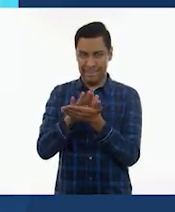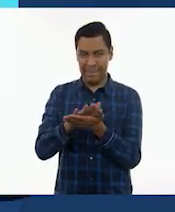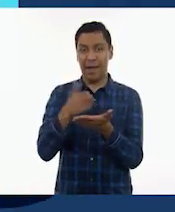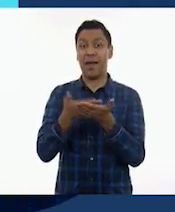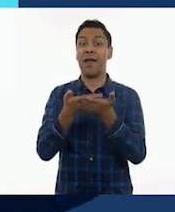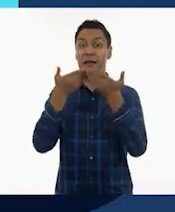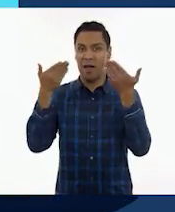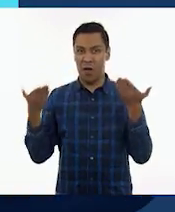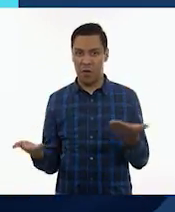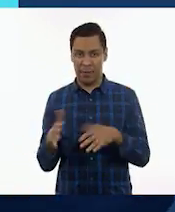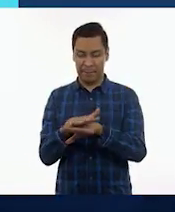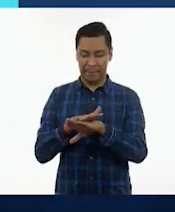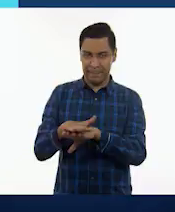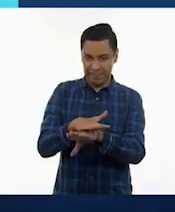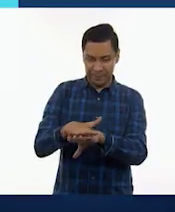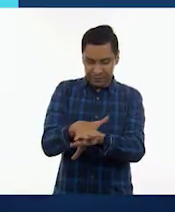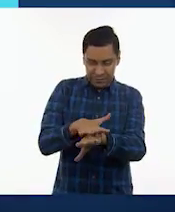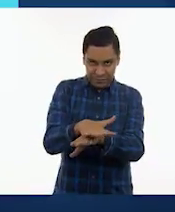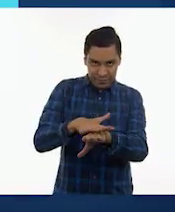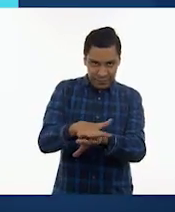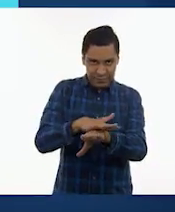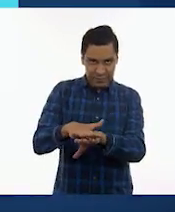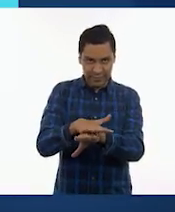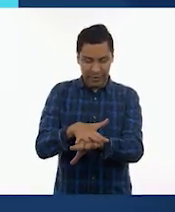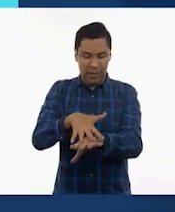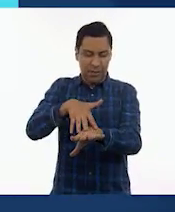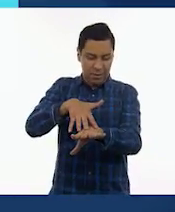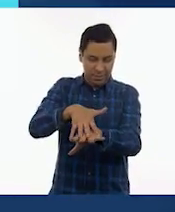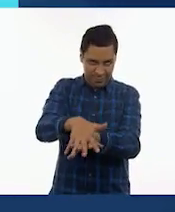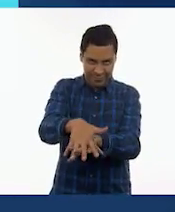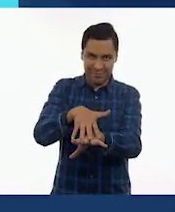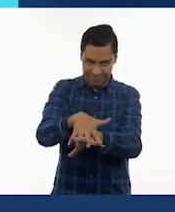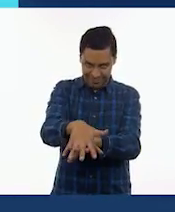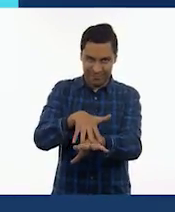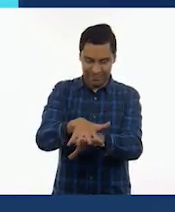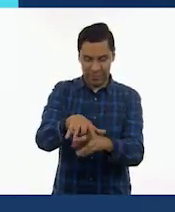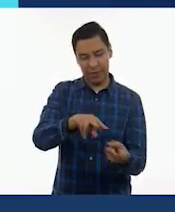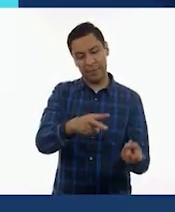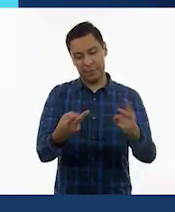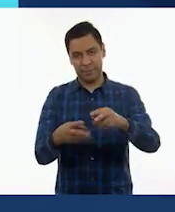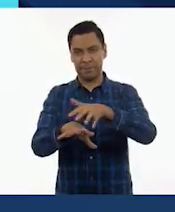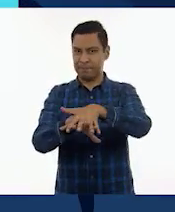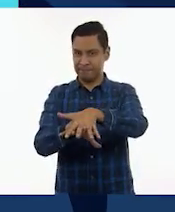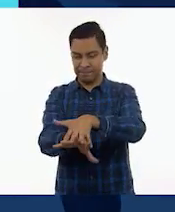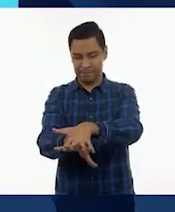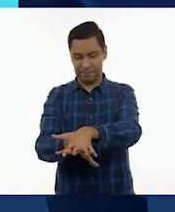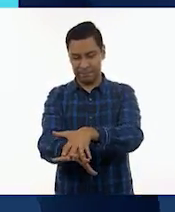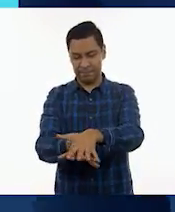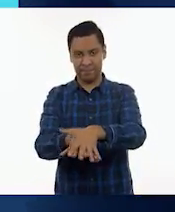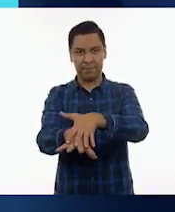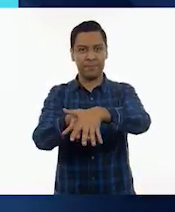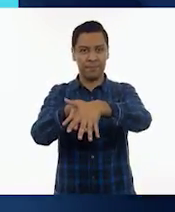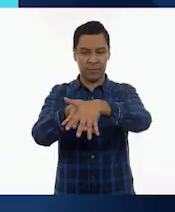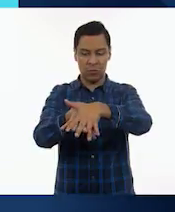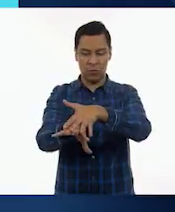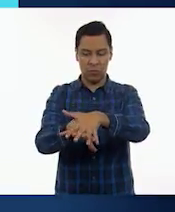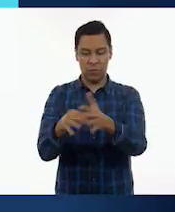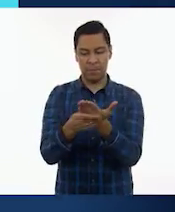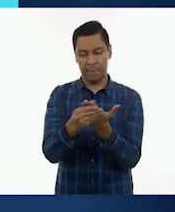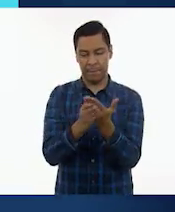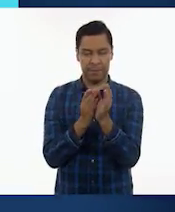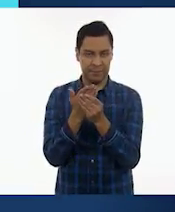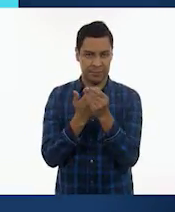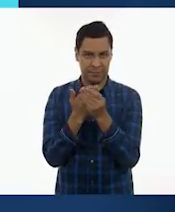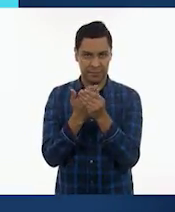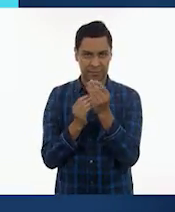palma de una de tus manos contra el dorso de la otra entrelazando los dedos. Repite lo mismo con la otra mano. Frota los dedos.